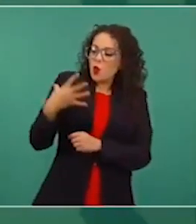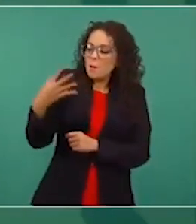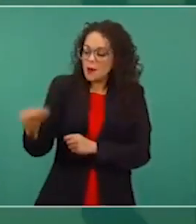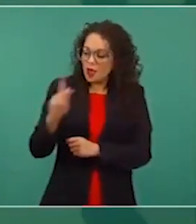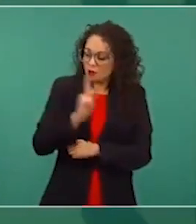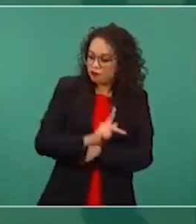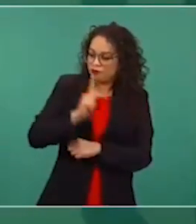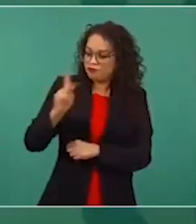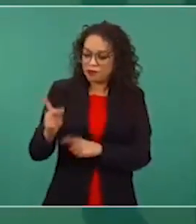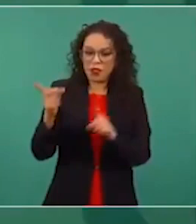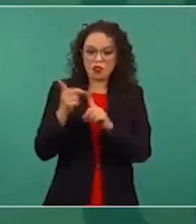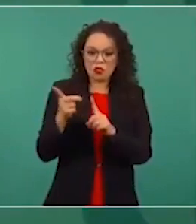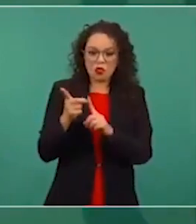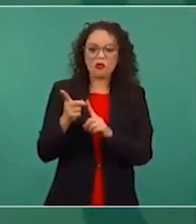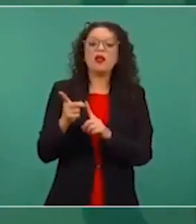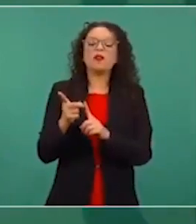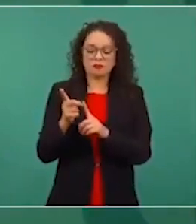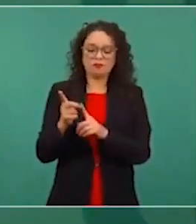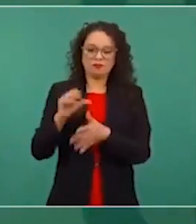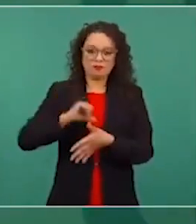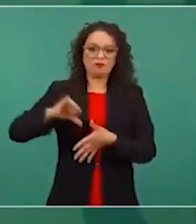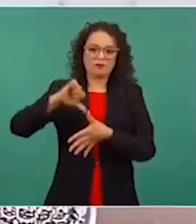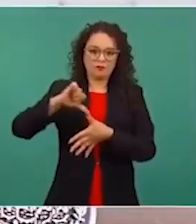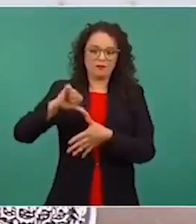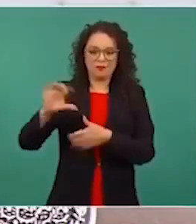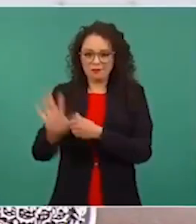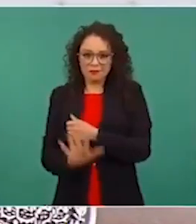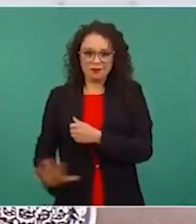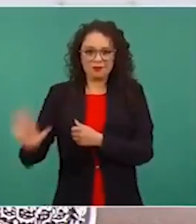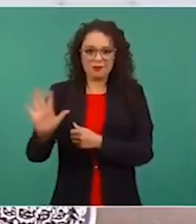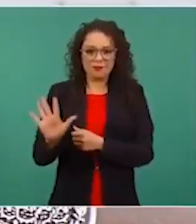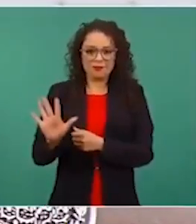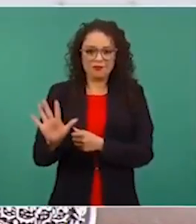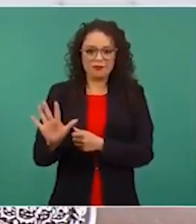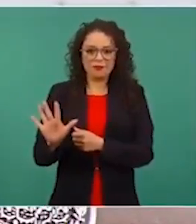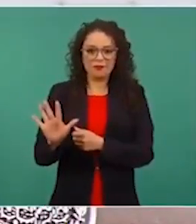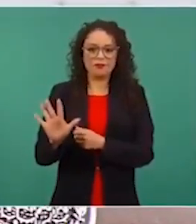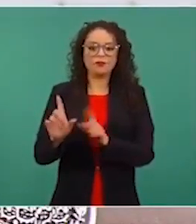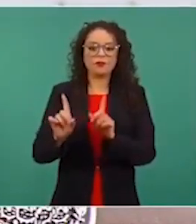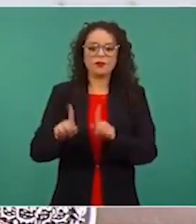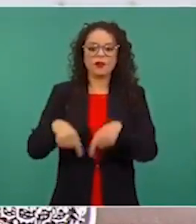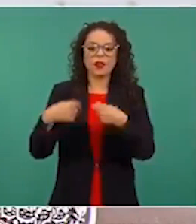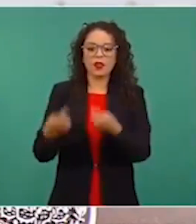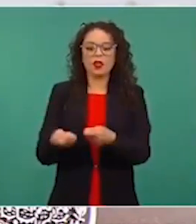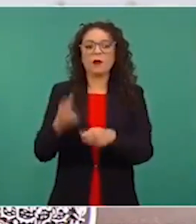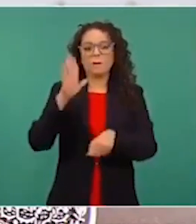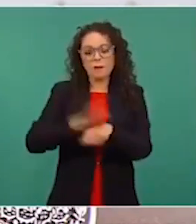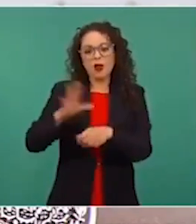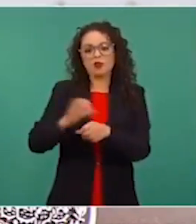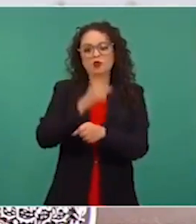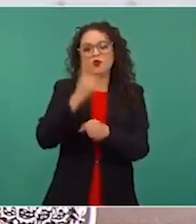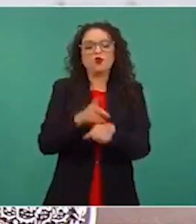Centroamérica para dar opciones de trabajo